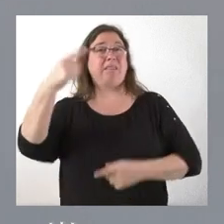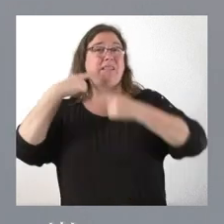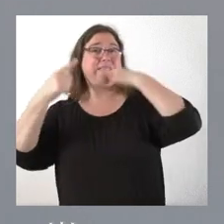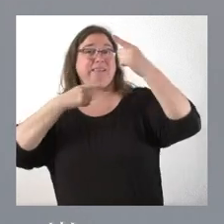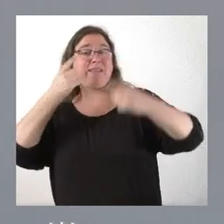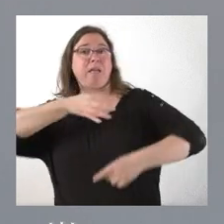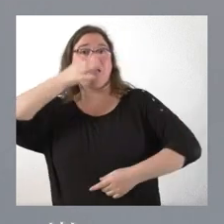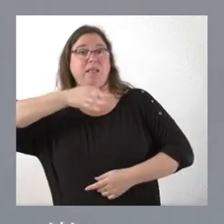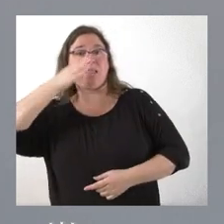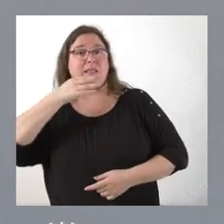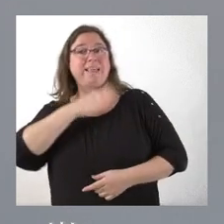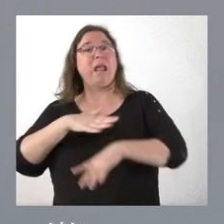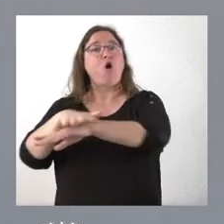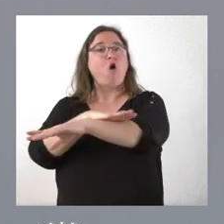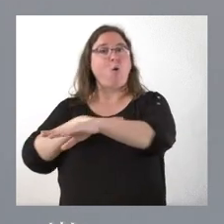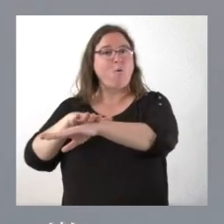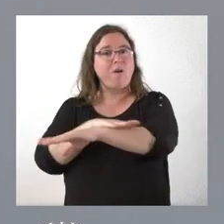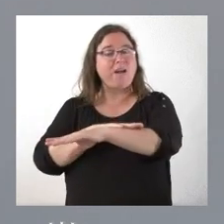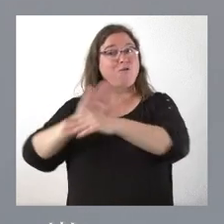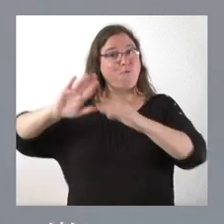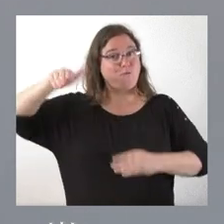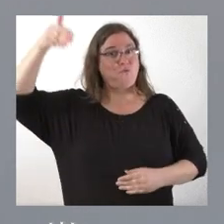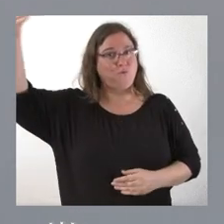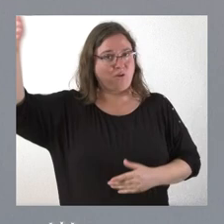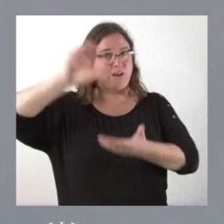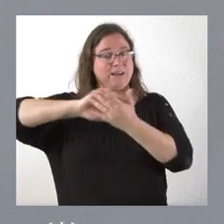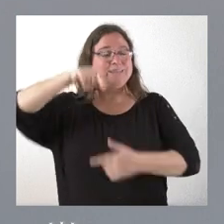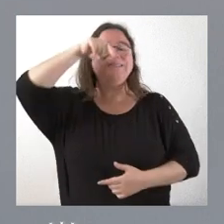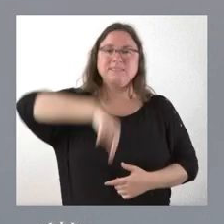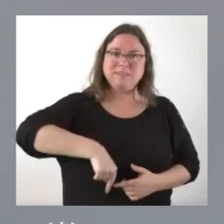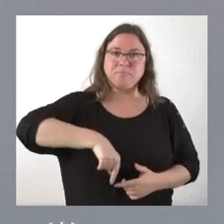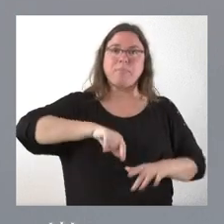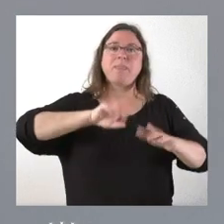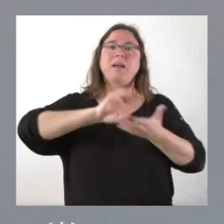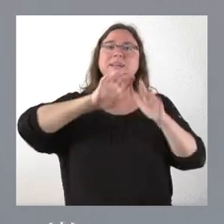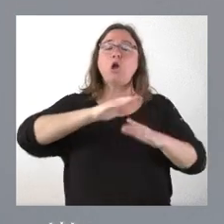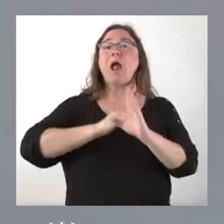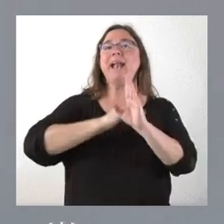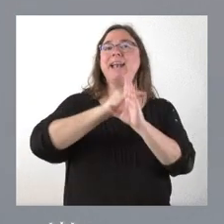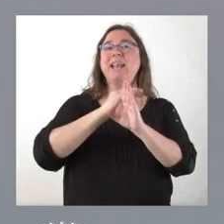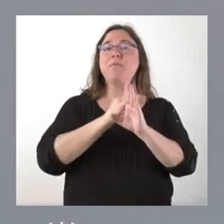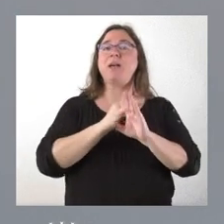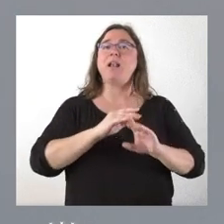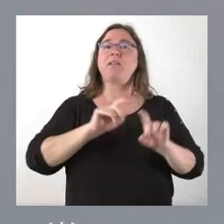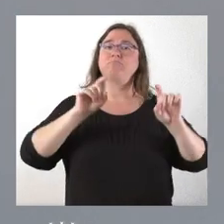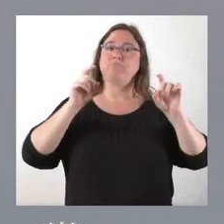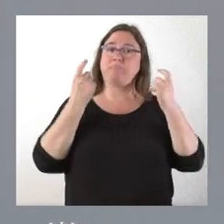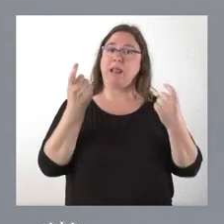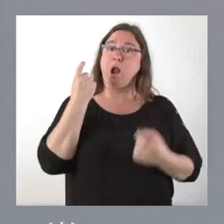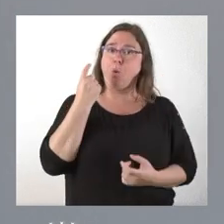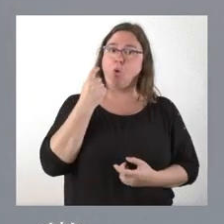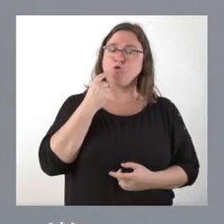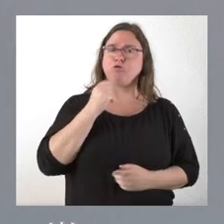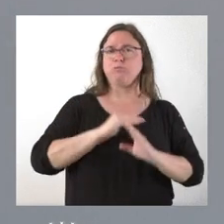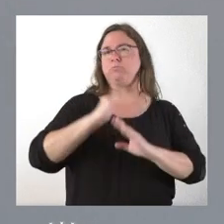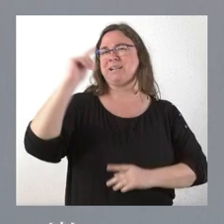trasladar por el Gobierno fuera de Castilla y León, en Castilla y León el nivel educativo de sus alumnos es extraordinario